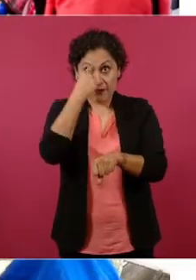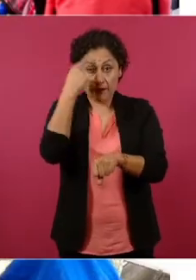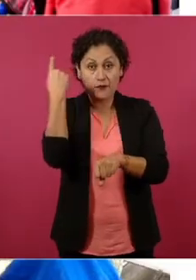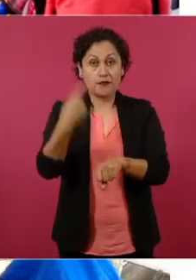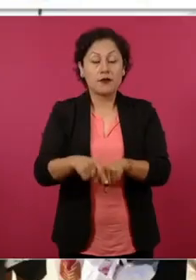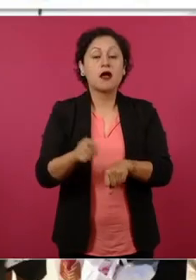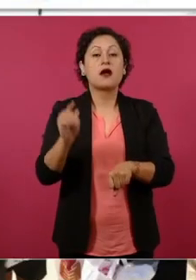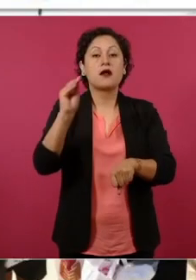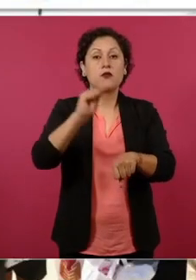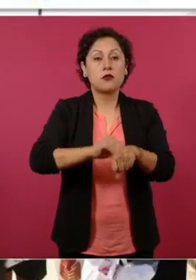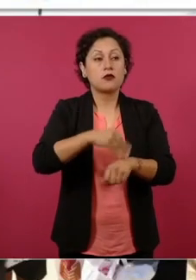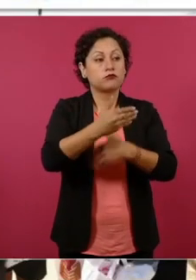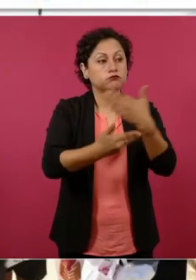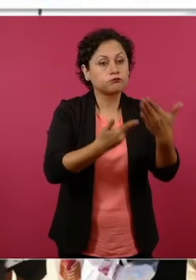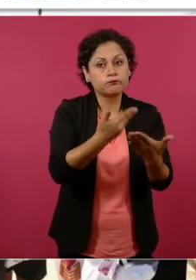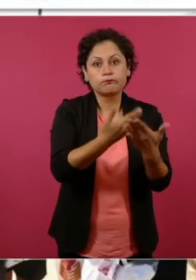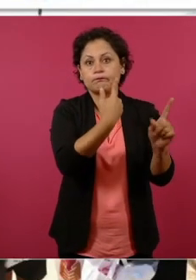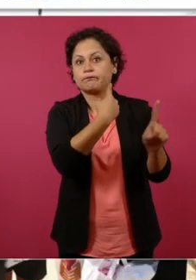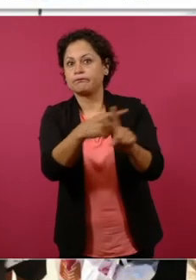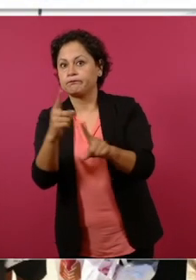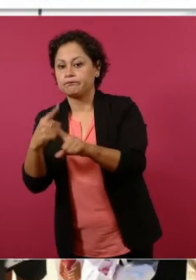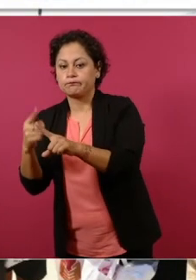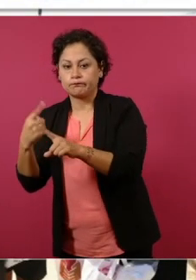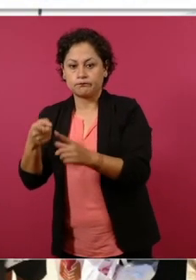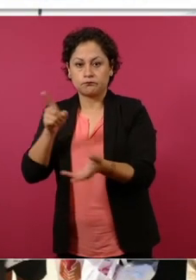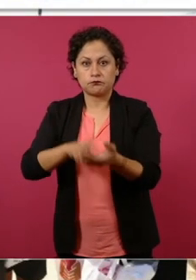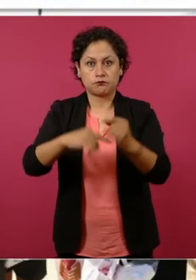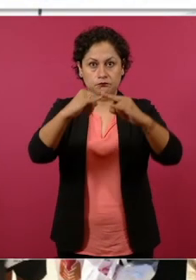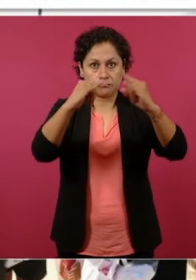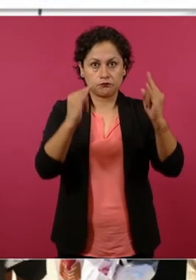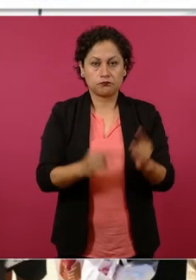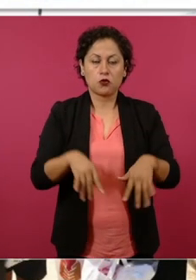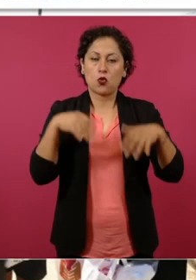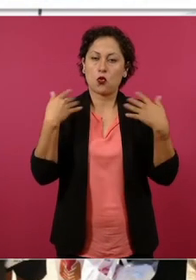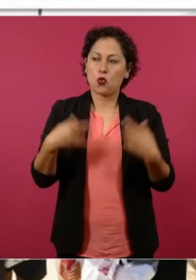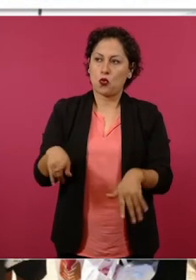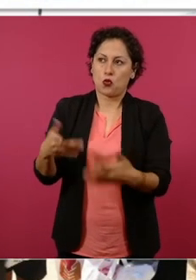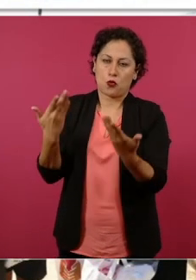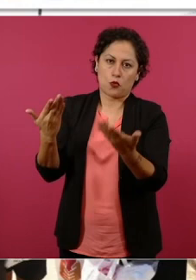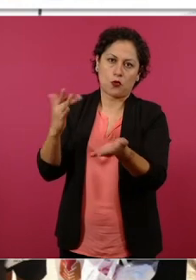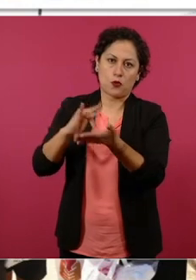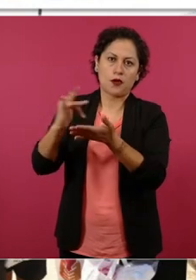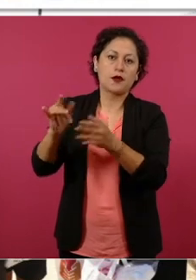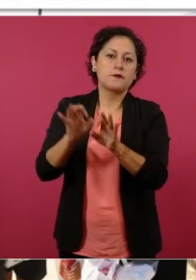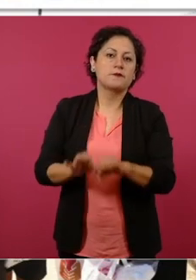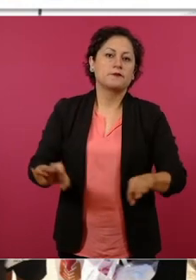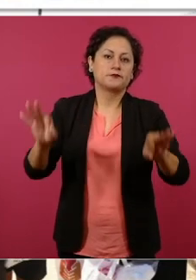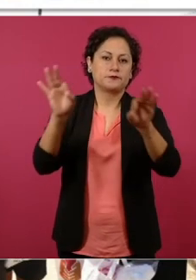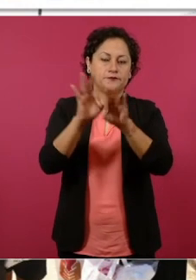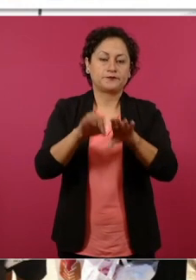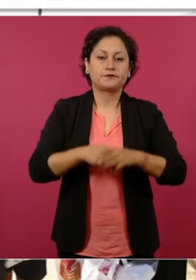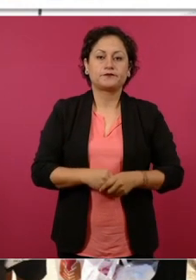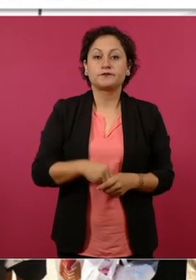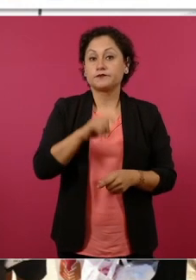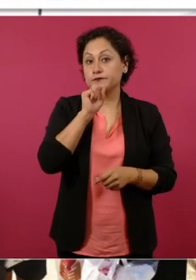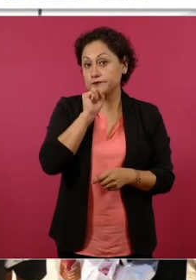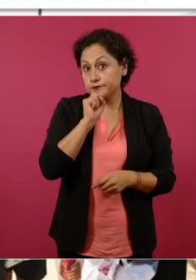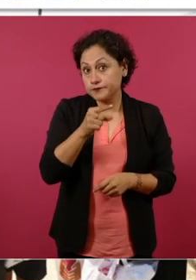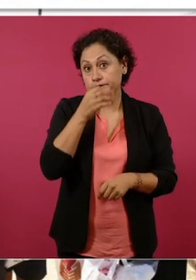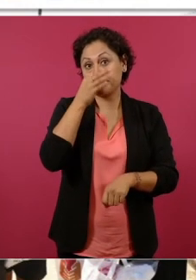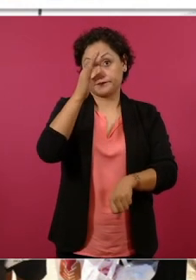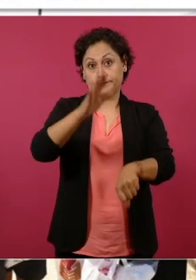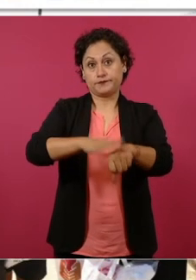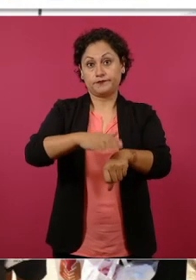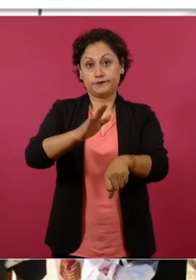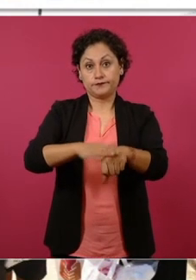es muy importante. También decirles que se trata, recordarles